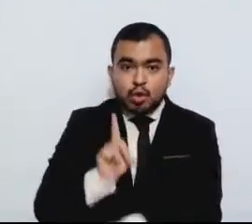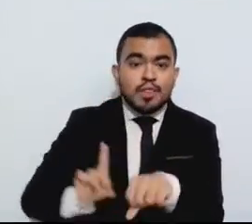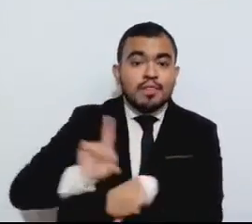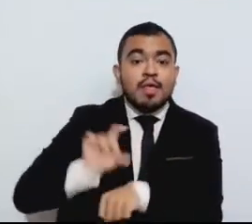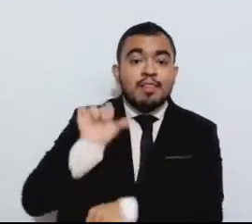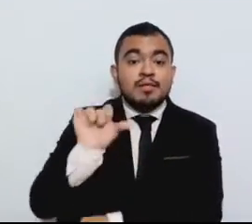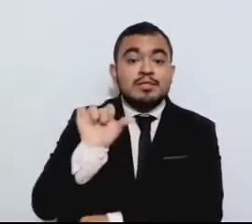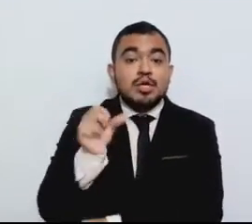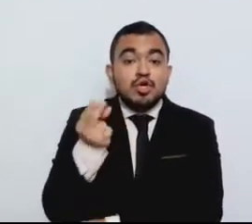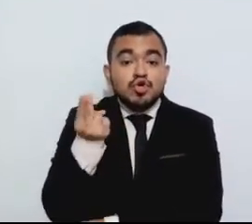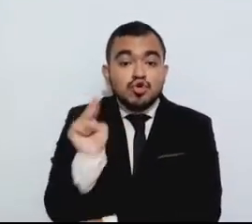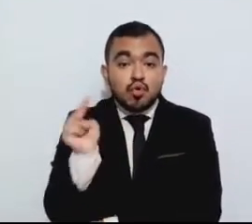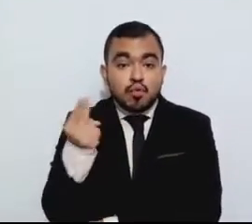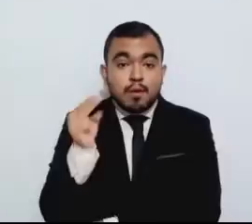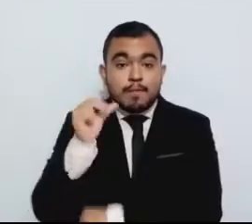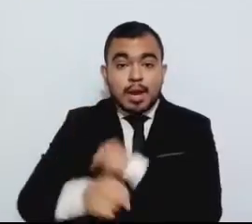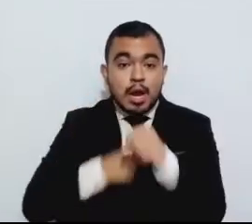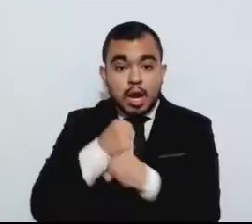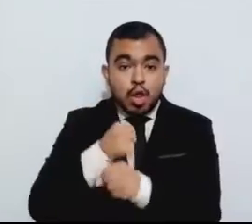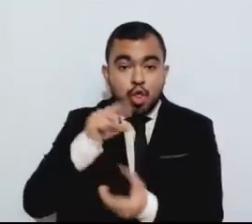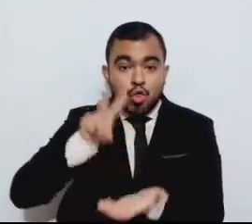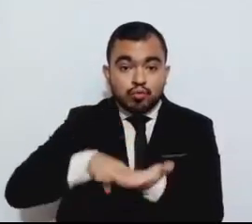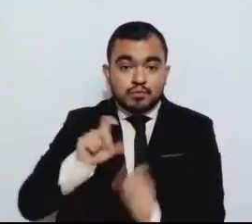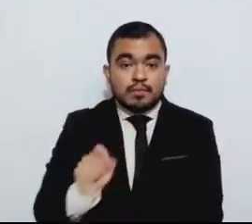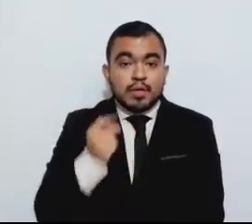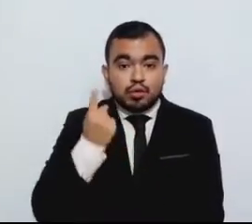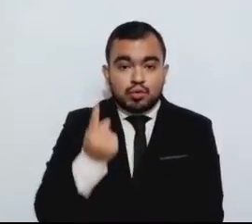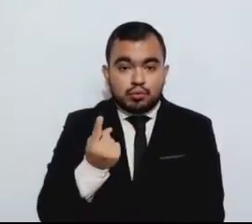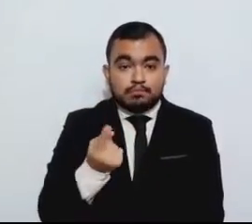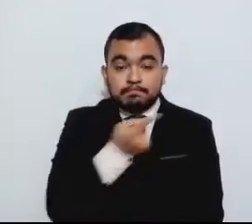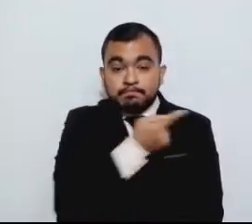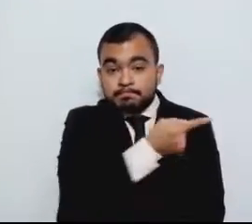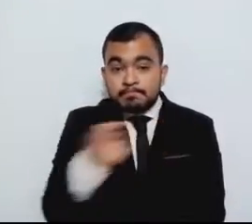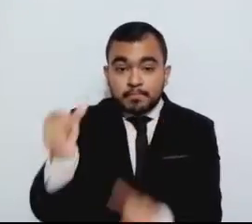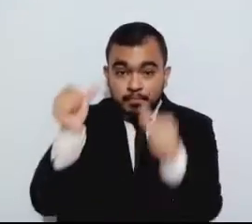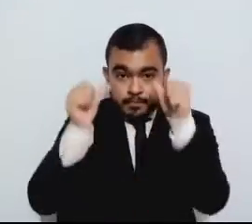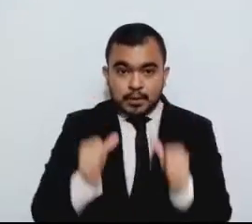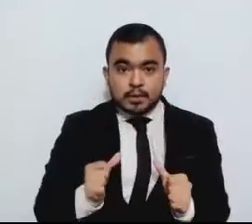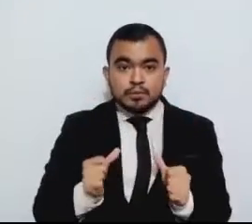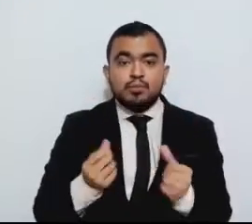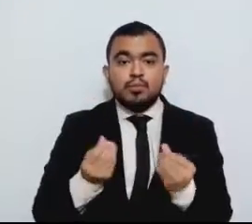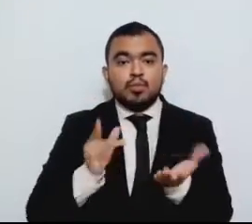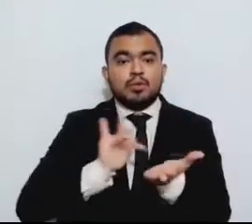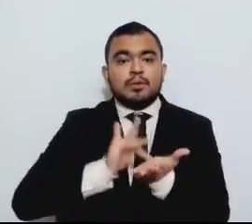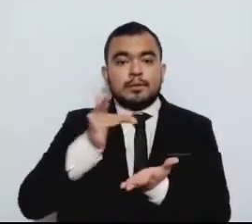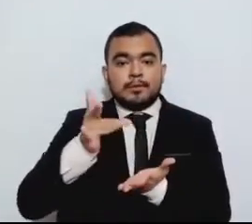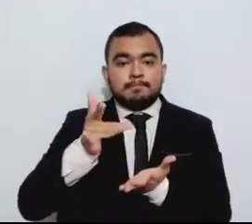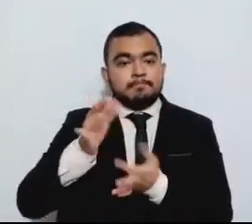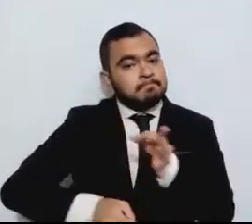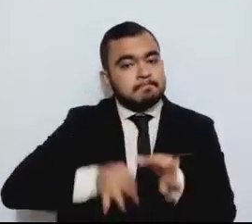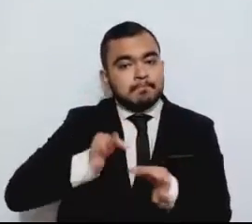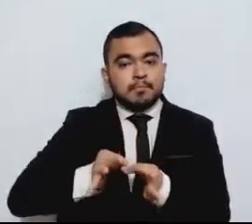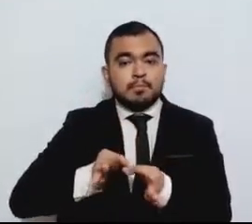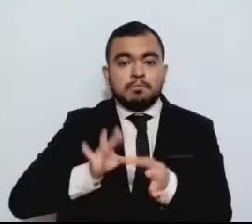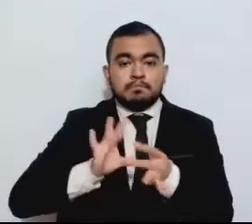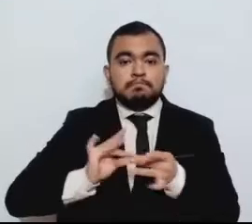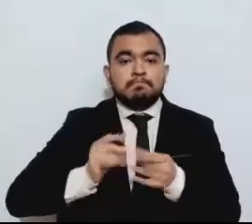noviembre del año 2021. Por su atención, muchas gracias. Es cuanto, Presidenta.